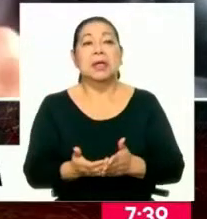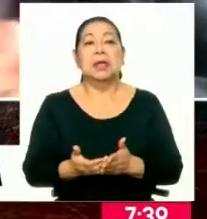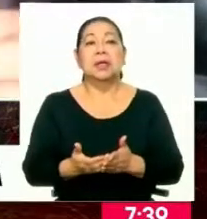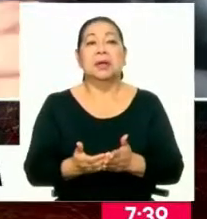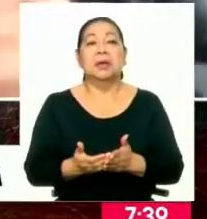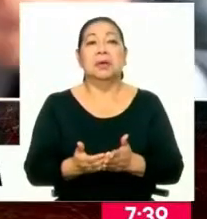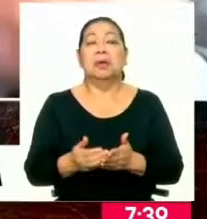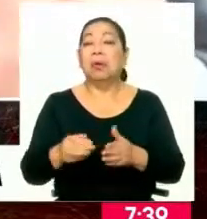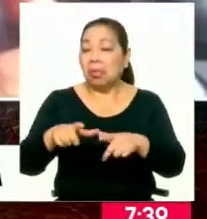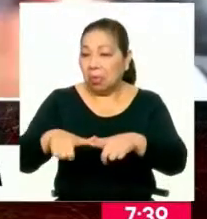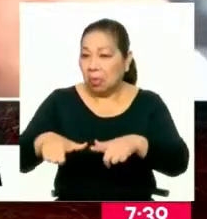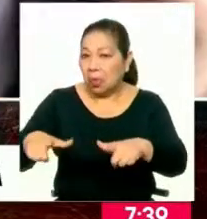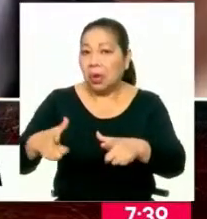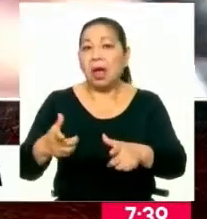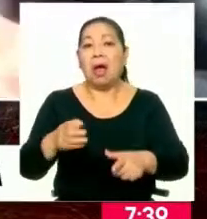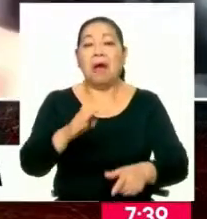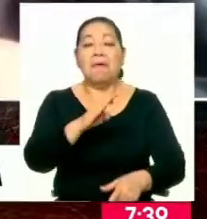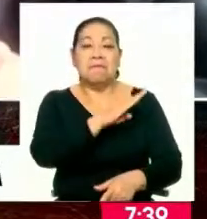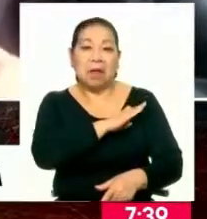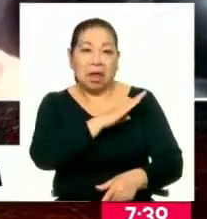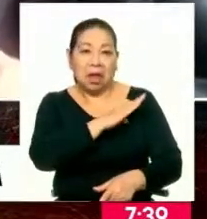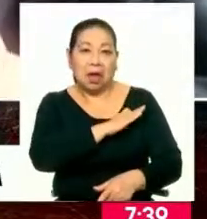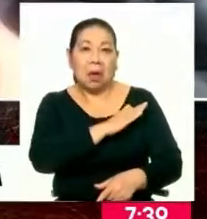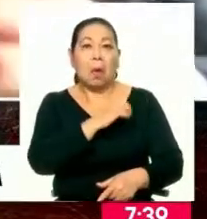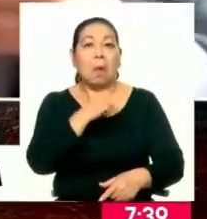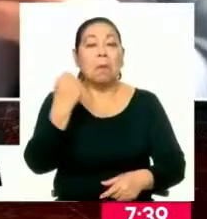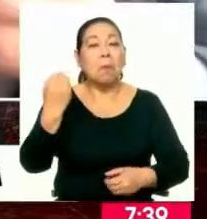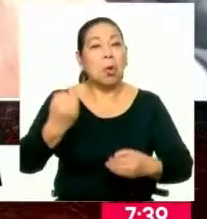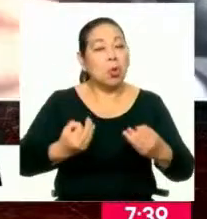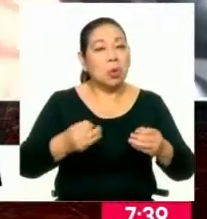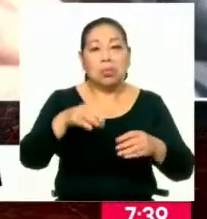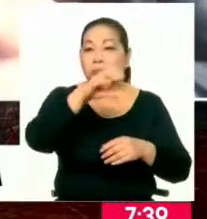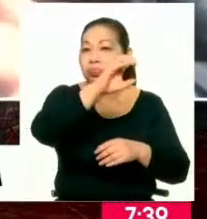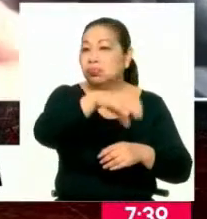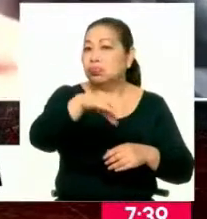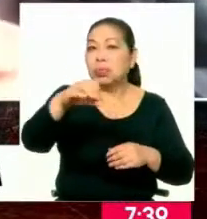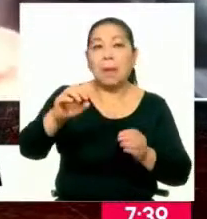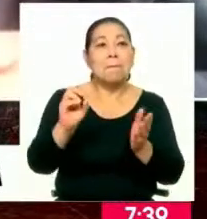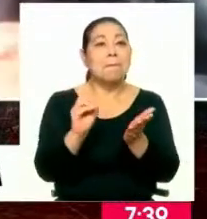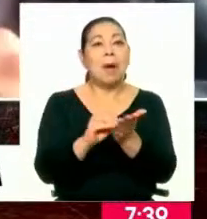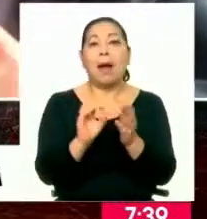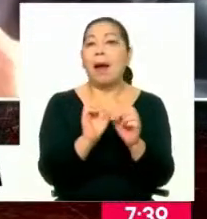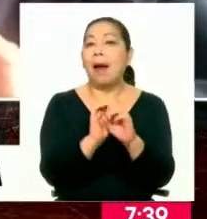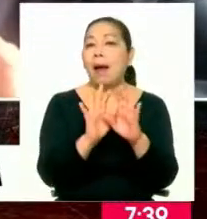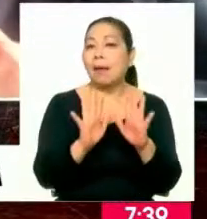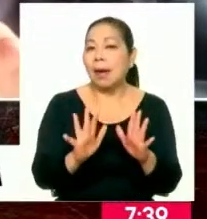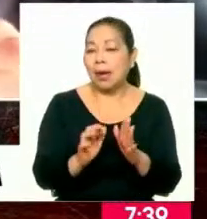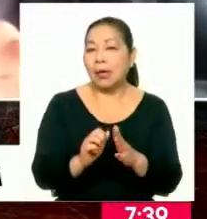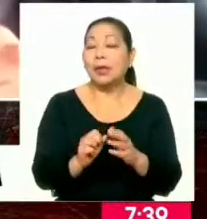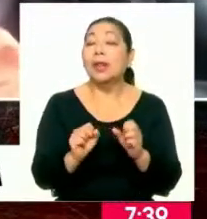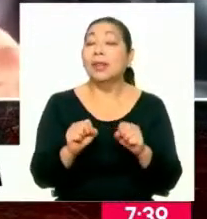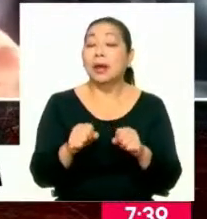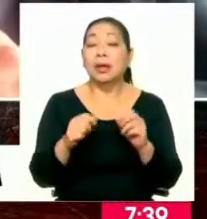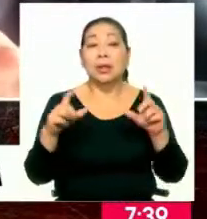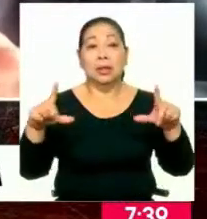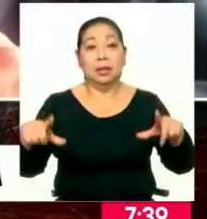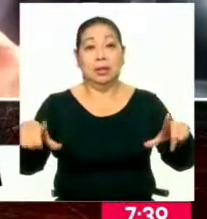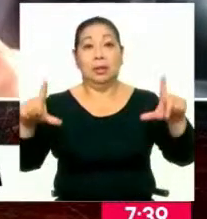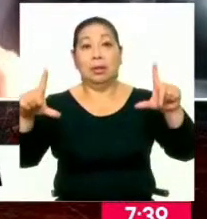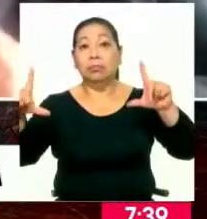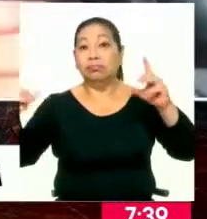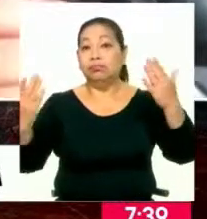defensa pública, en la fiscalía, en el Poder Judicial, hay total transparencia. Y tenemos pantallas